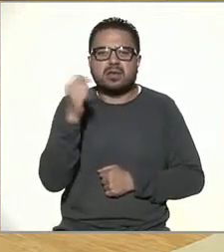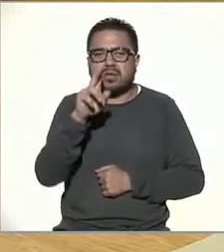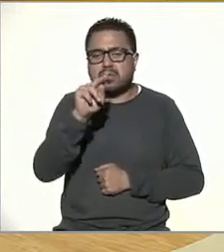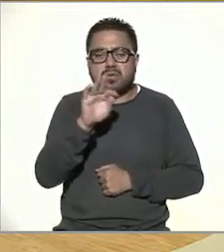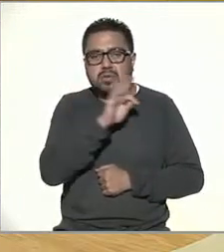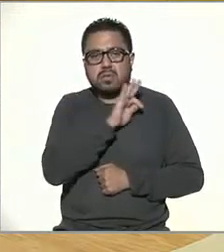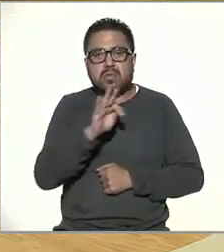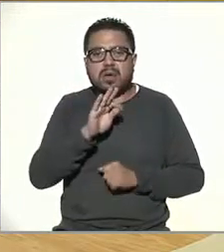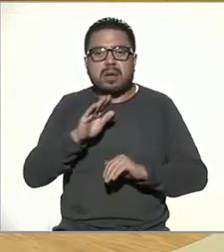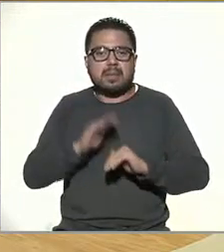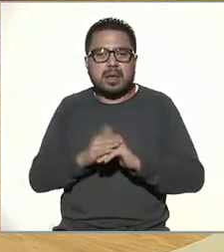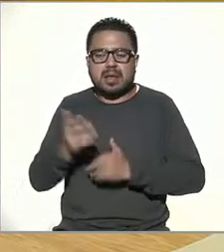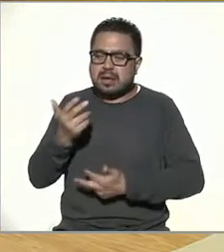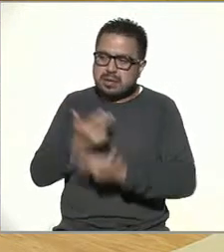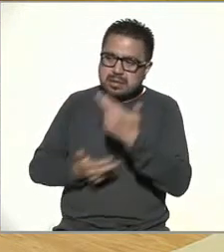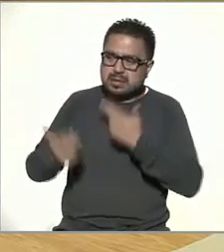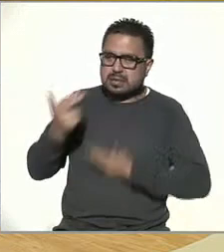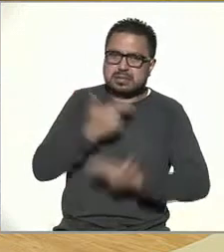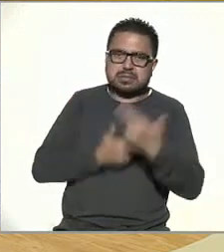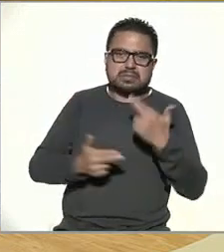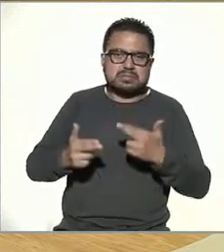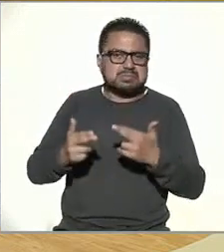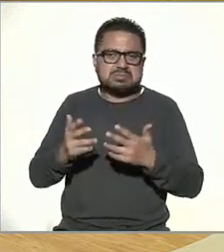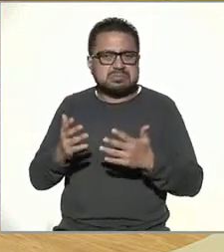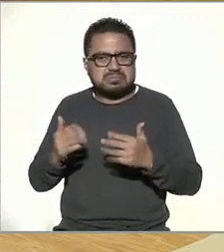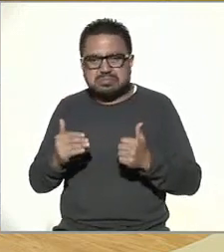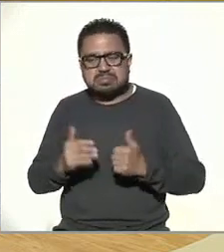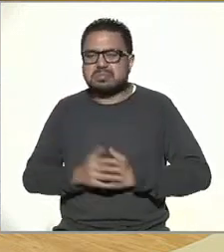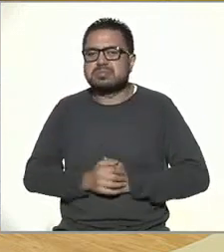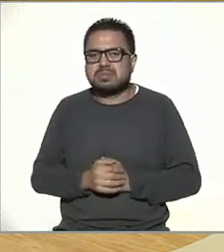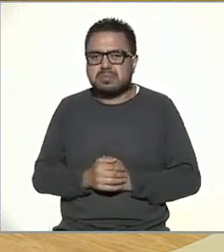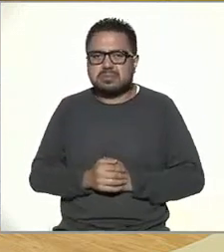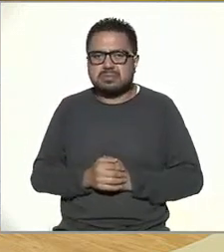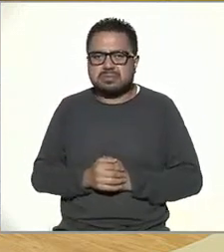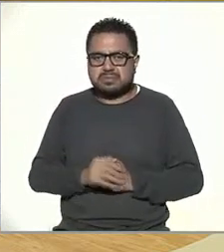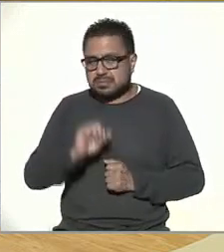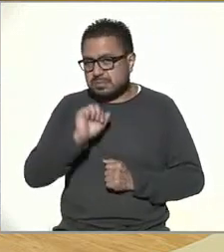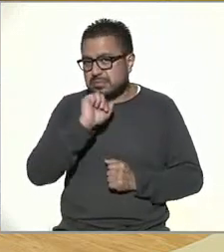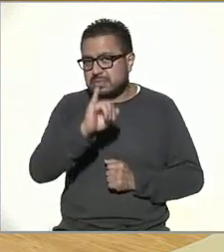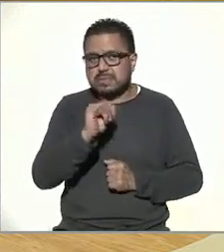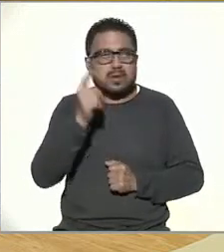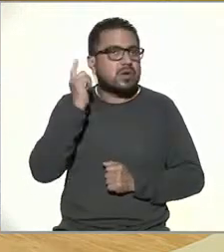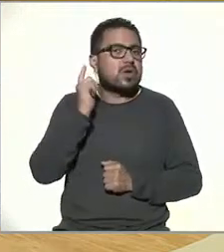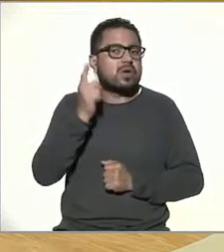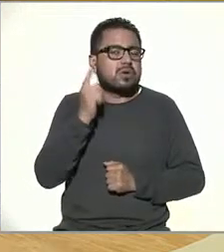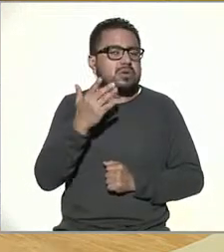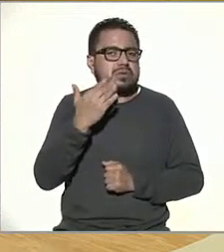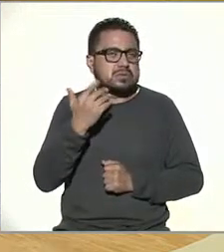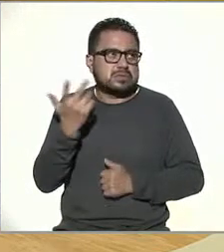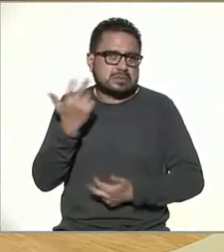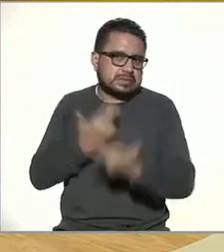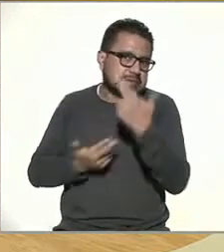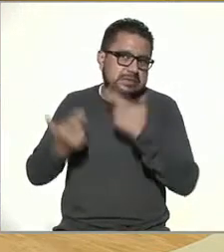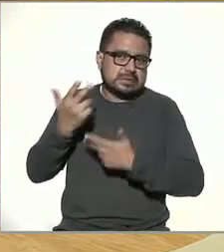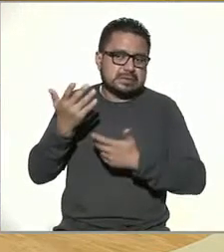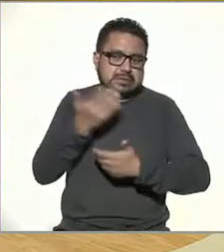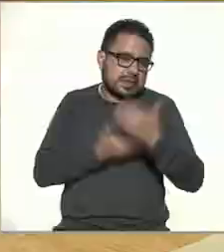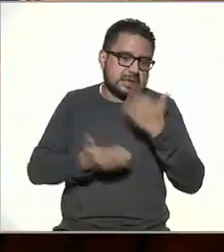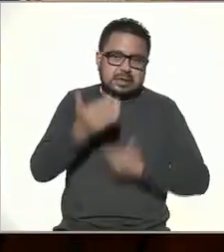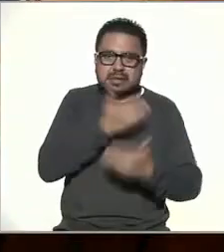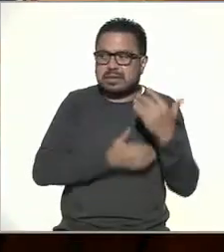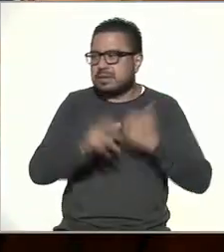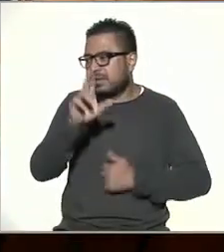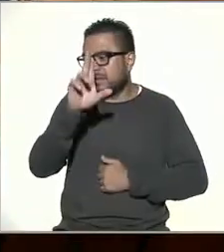podemos darles marcha atrás, ¿no? Por supuesto. Sí. En este caso, espero que no demos marcha atrás porque creo que estas